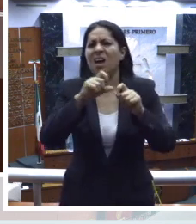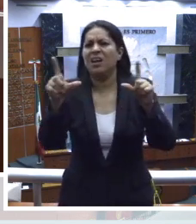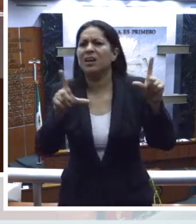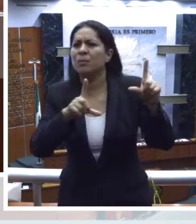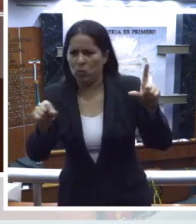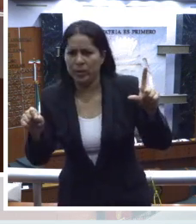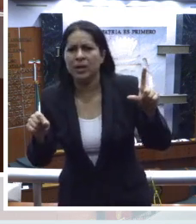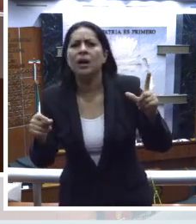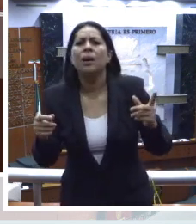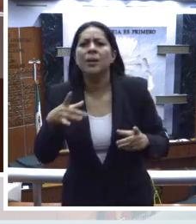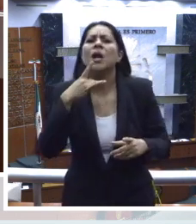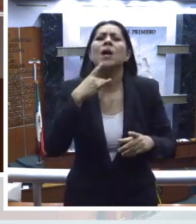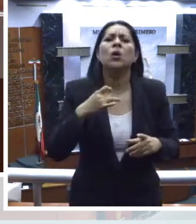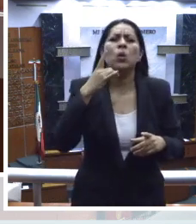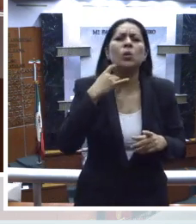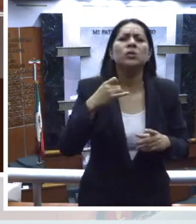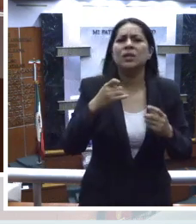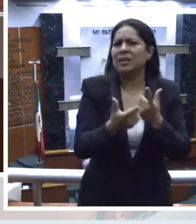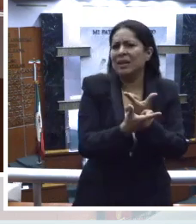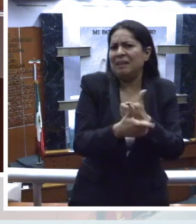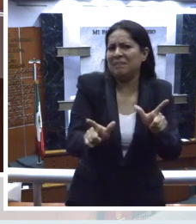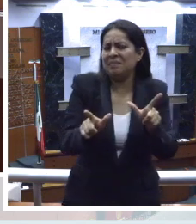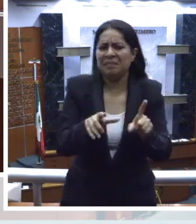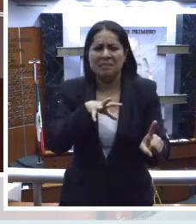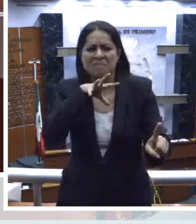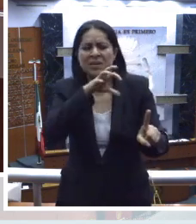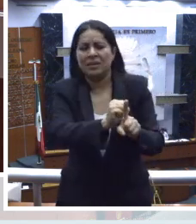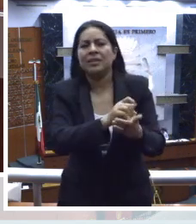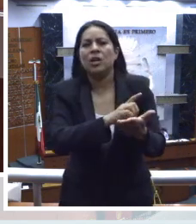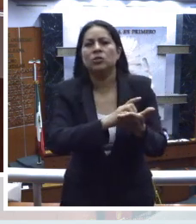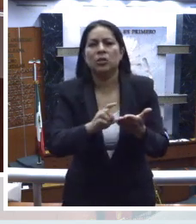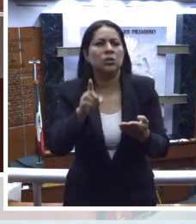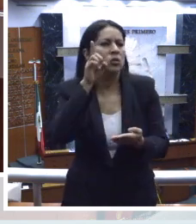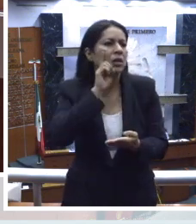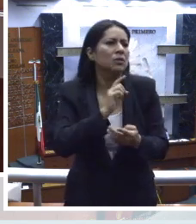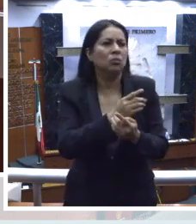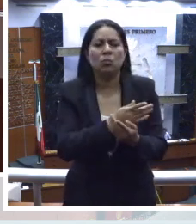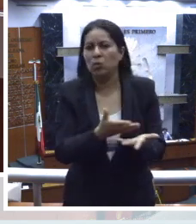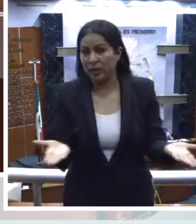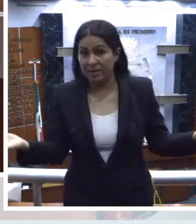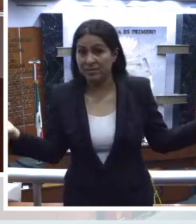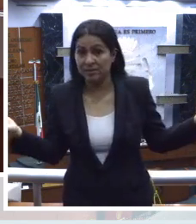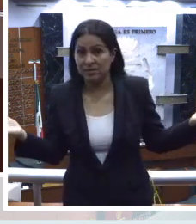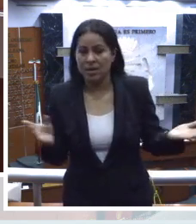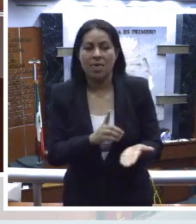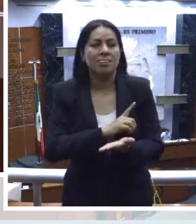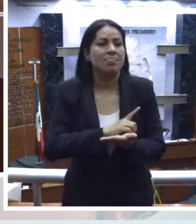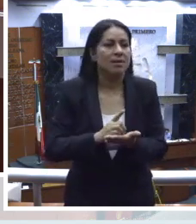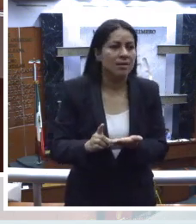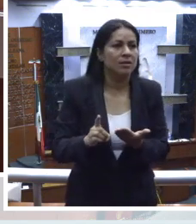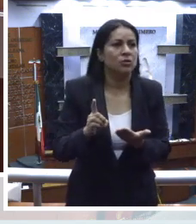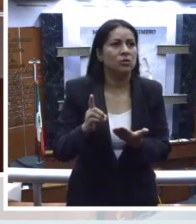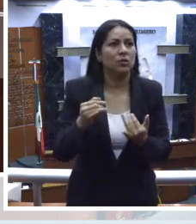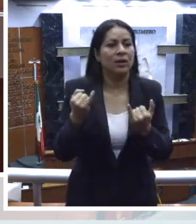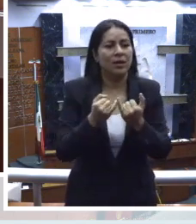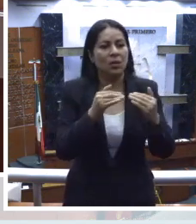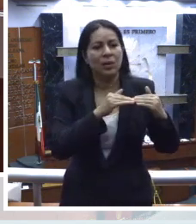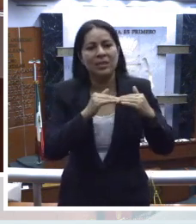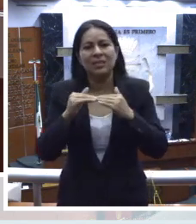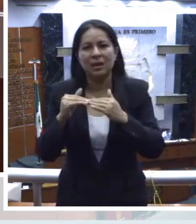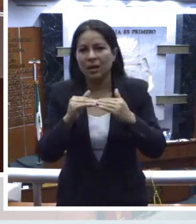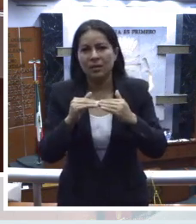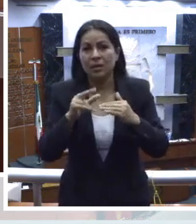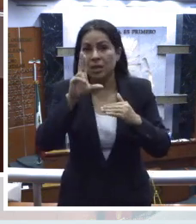por nuestra soberanía y para la conquista de los derechos de las mujeres. El derecho y principio a la igualdad